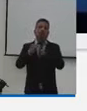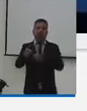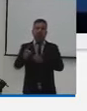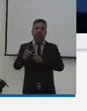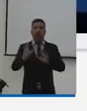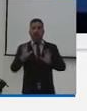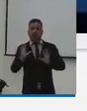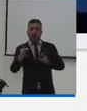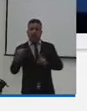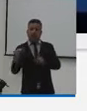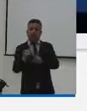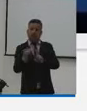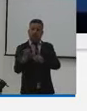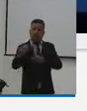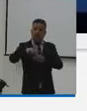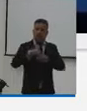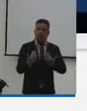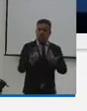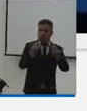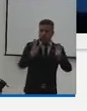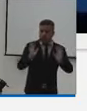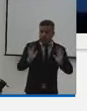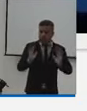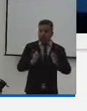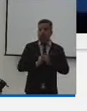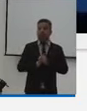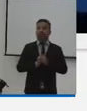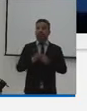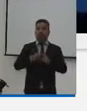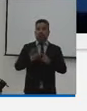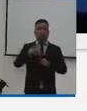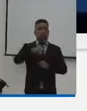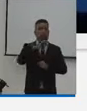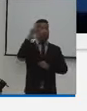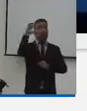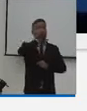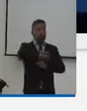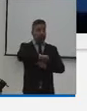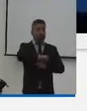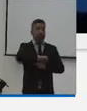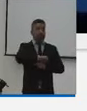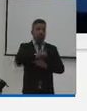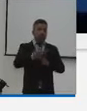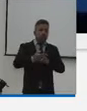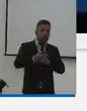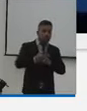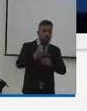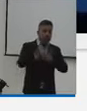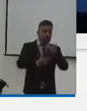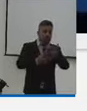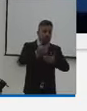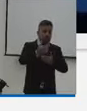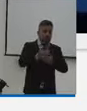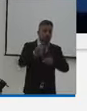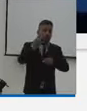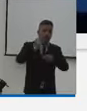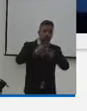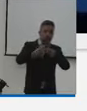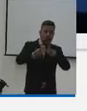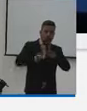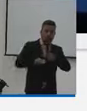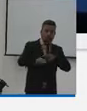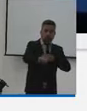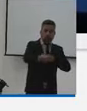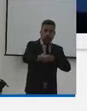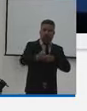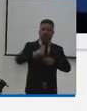nuestros periodistas deportivos entonces lo tendremos en cuenta próximamente en